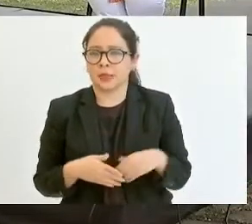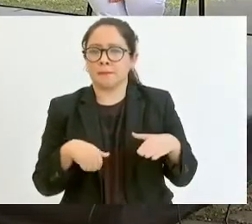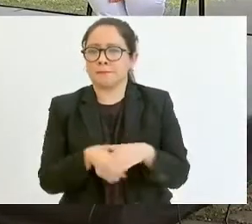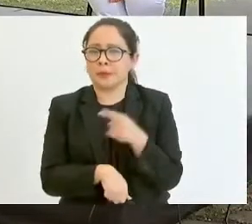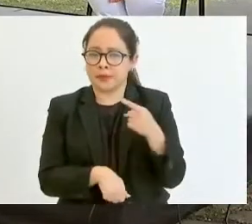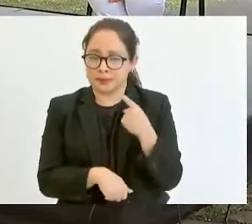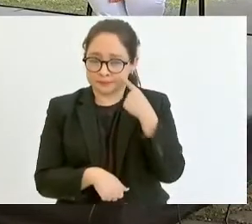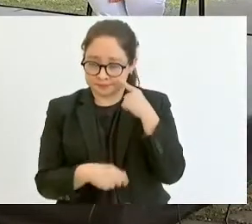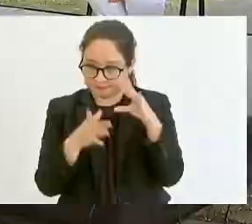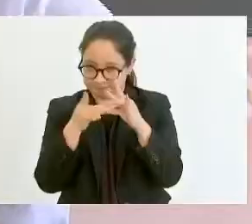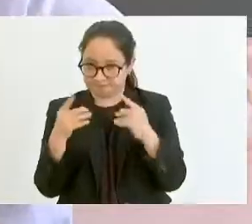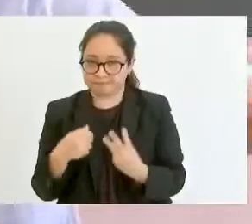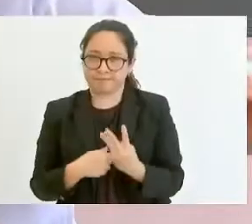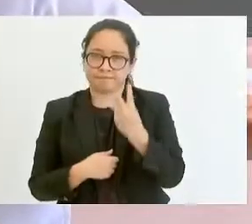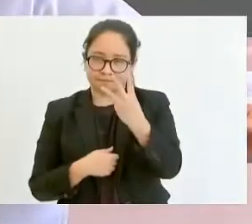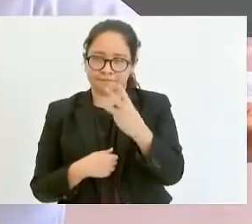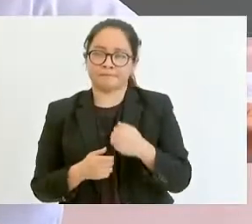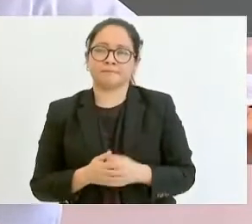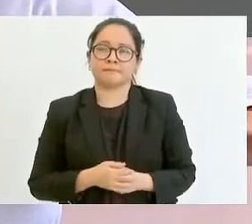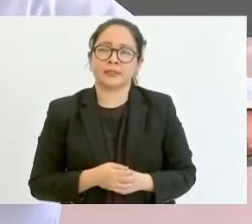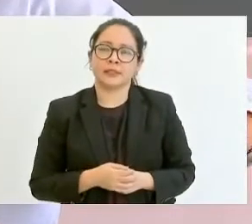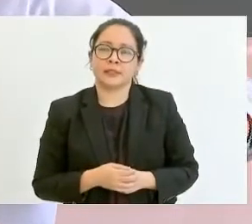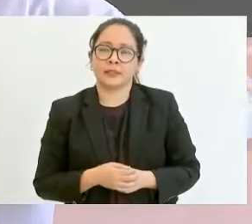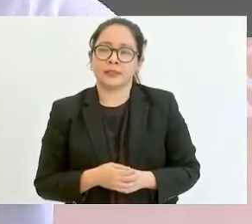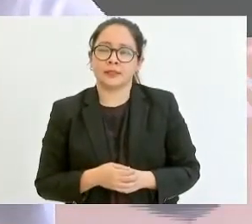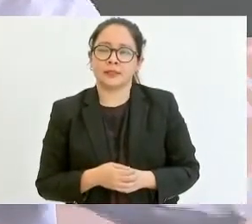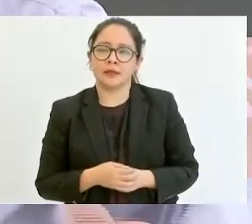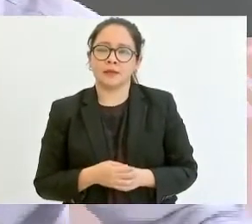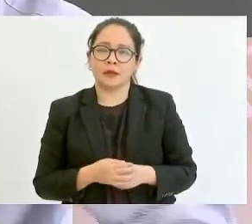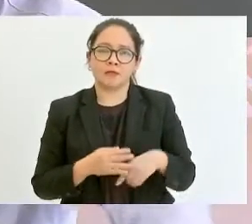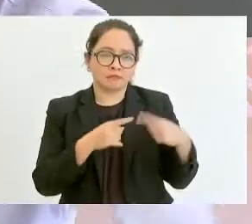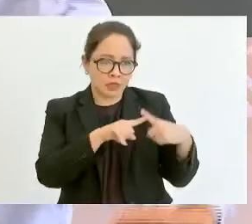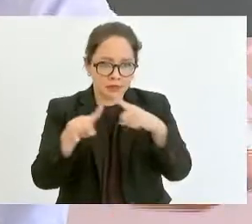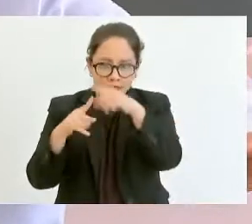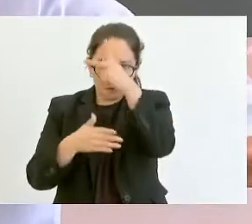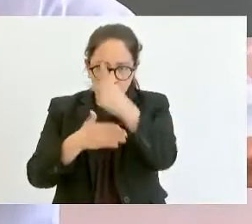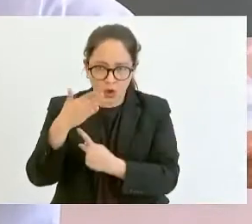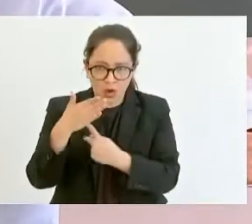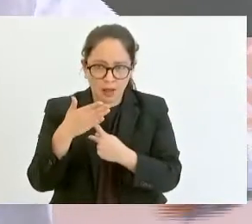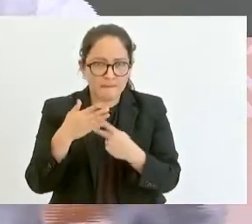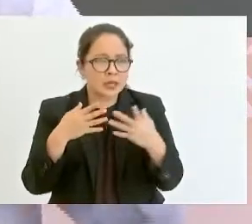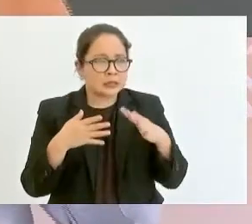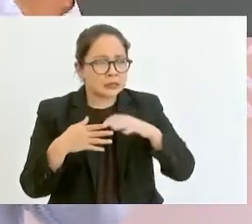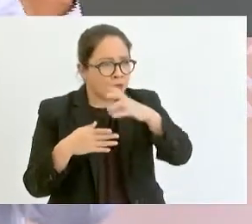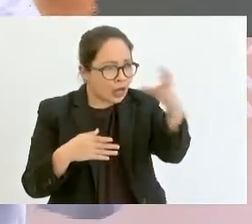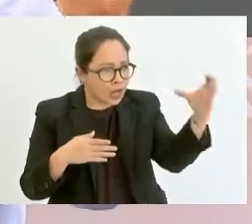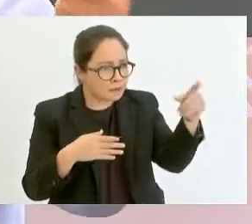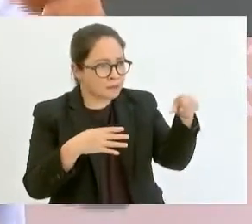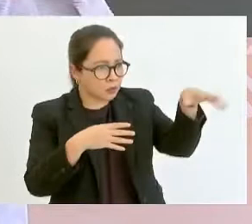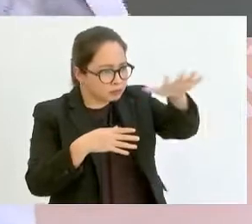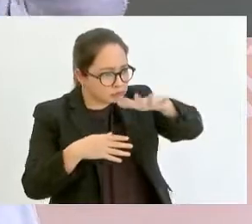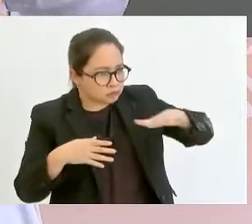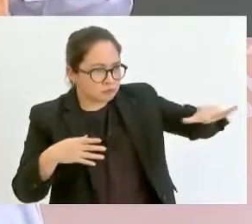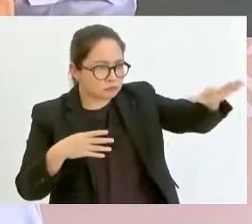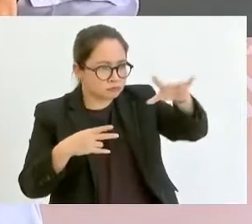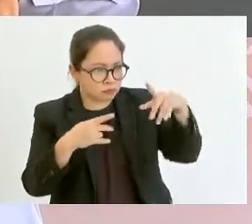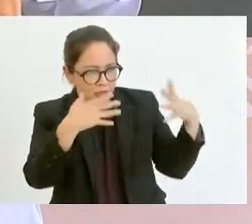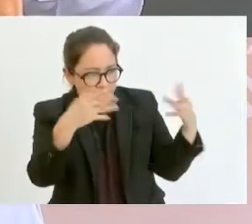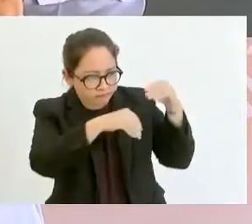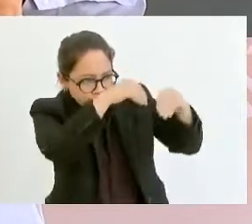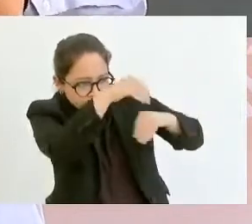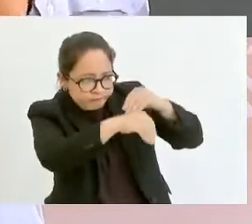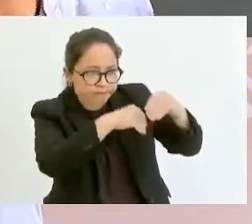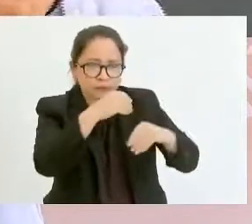fundamentales. La operación de todos los programas de bienestar a ras de tierra. Dos, el programa producción